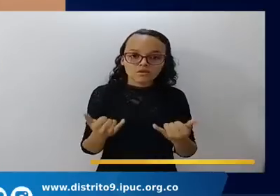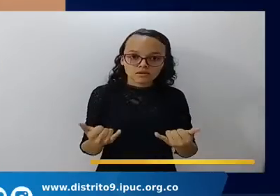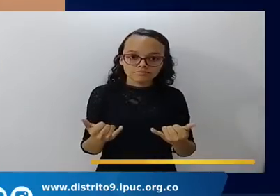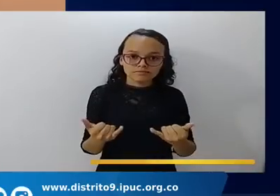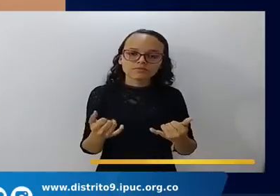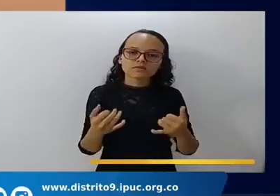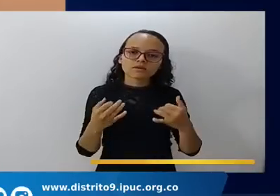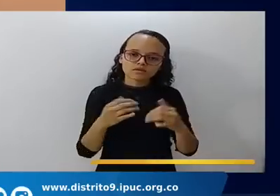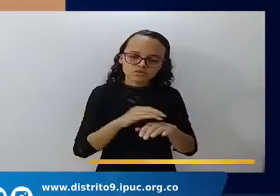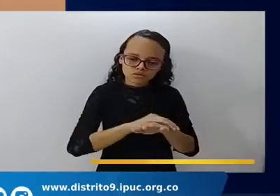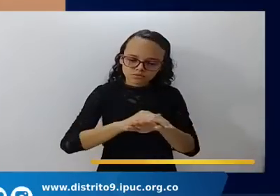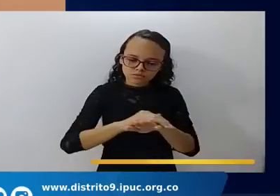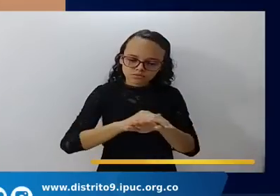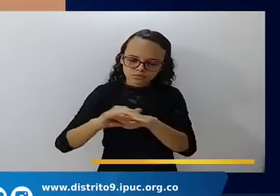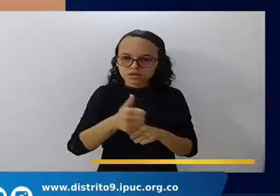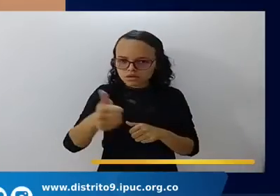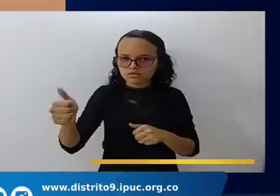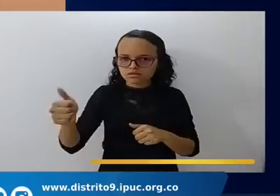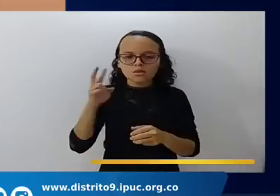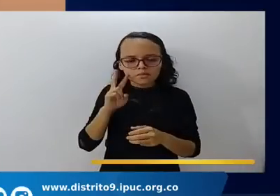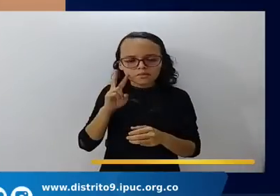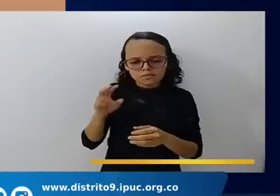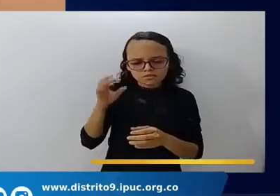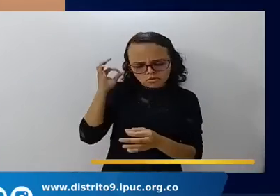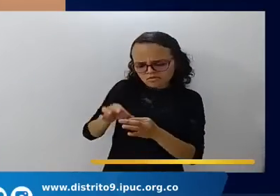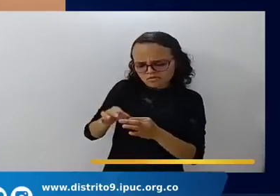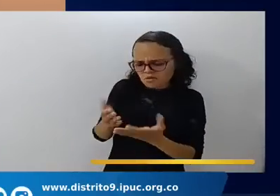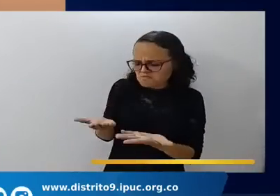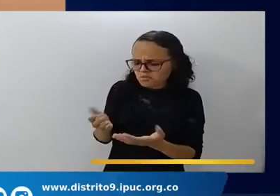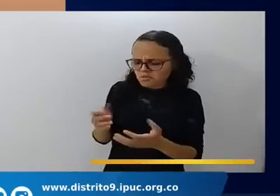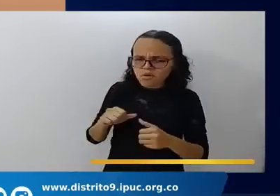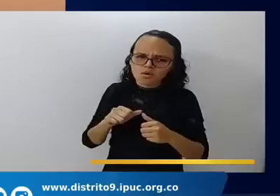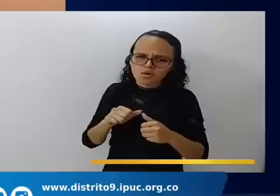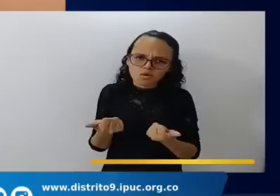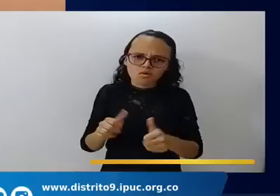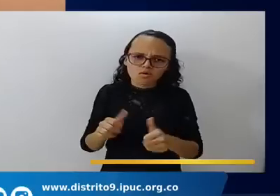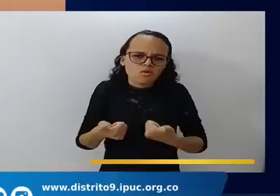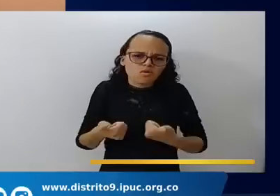miradita a nuestra fe. ¿Cómo está nuestra fe?